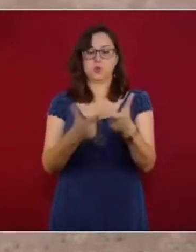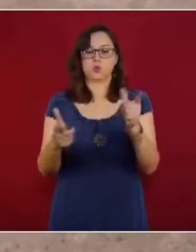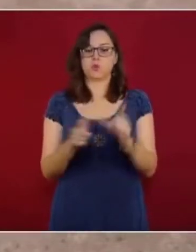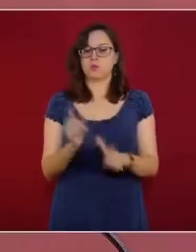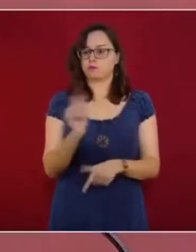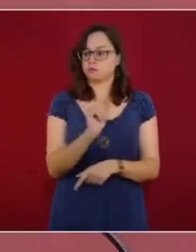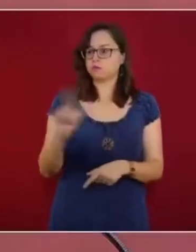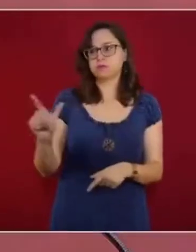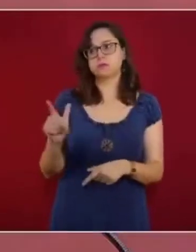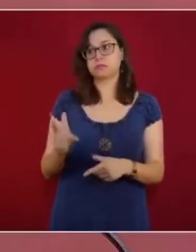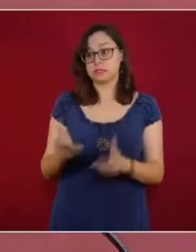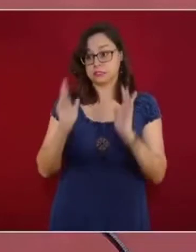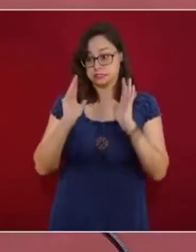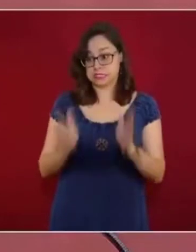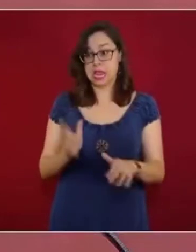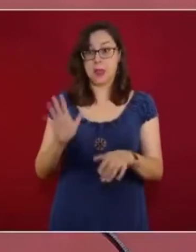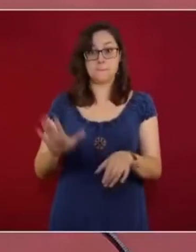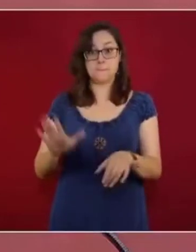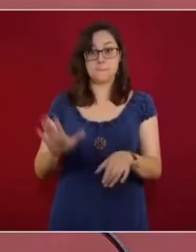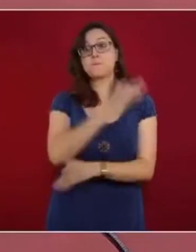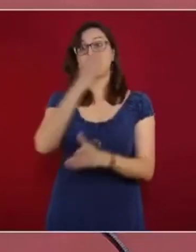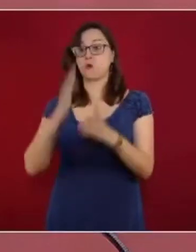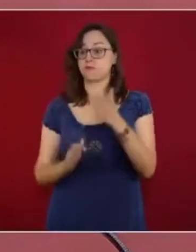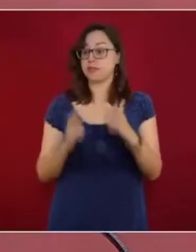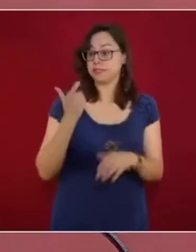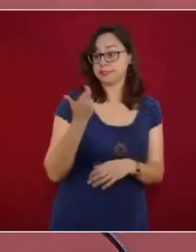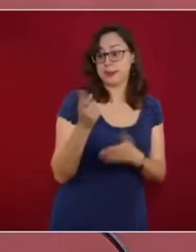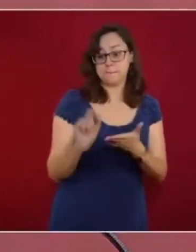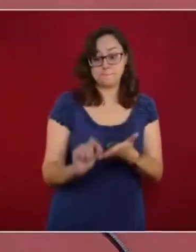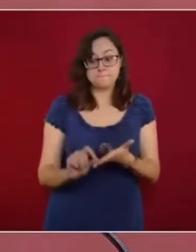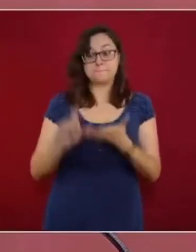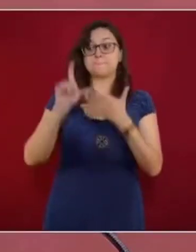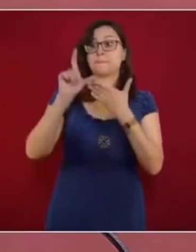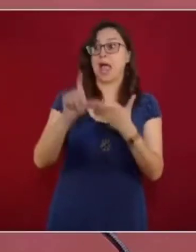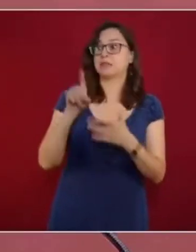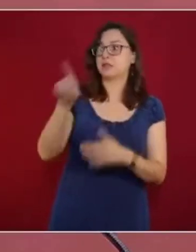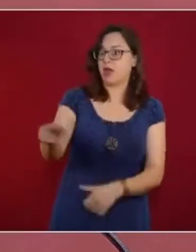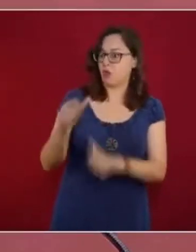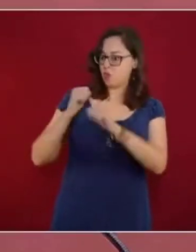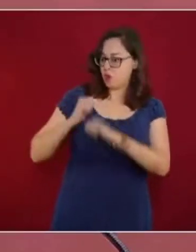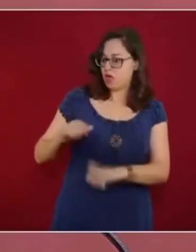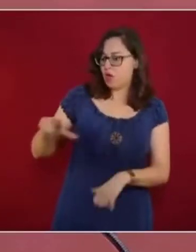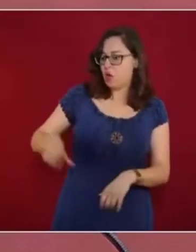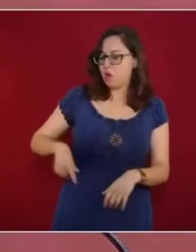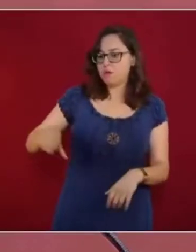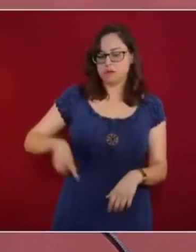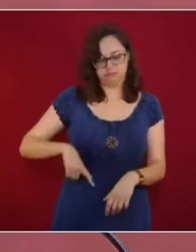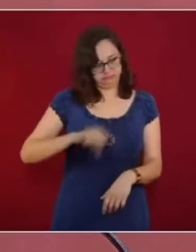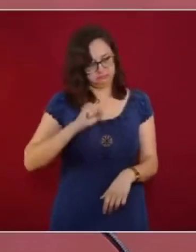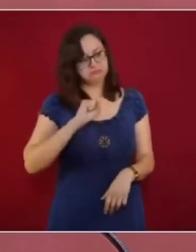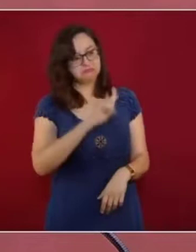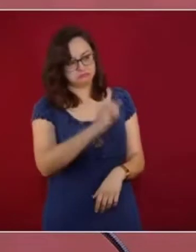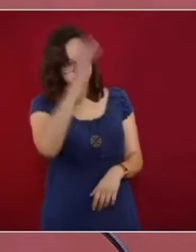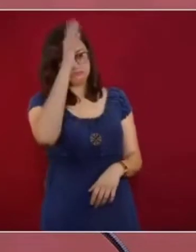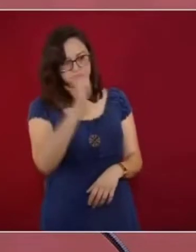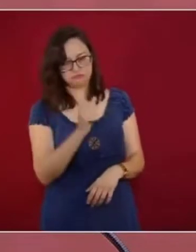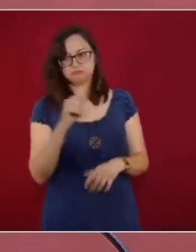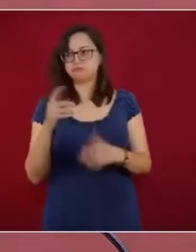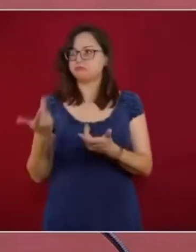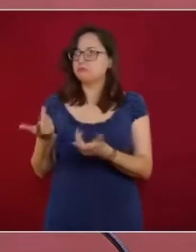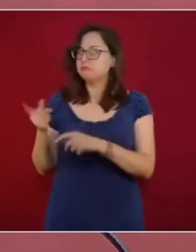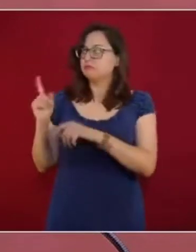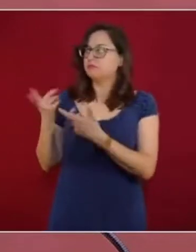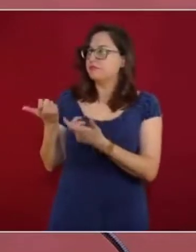mucho el esfuerzo que hacen las autoridades de este gobierno. Sabemos que significa mucho recurso. Sabemos que tuvieron que hacer algunos